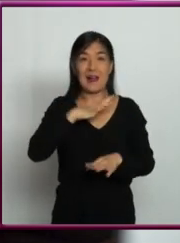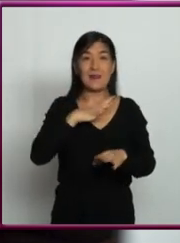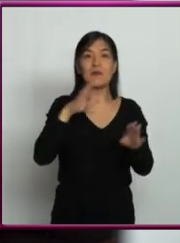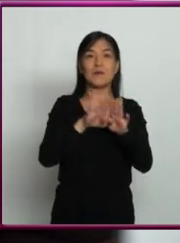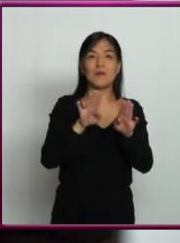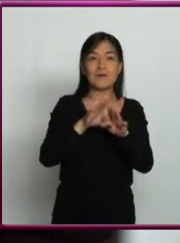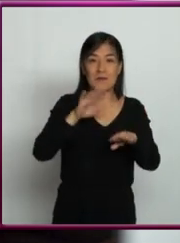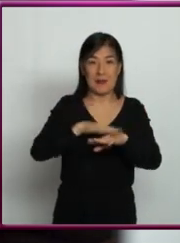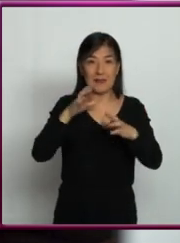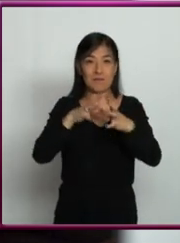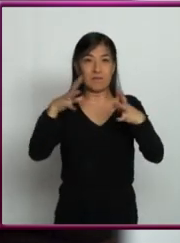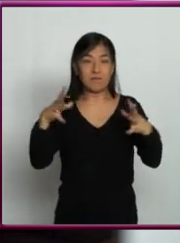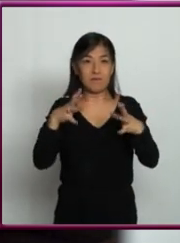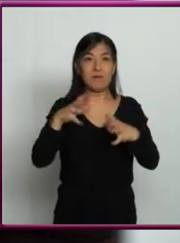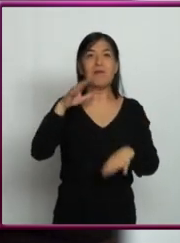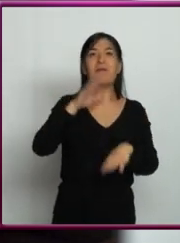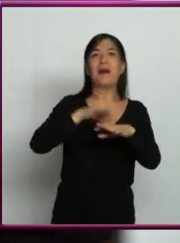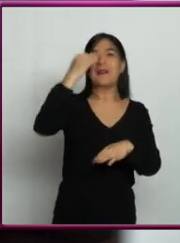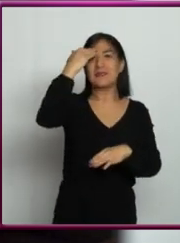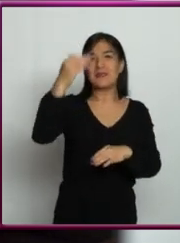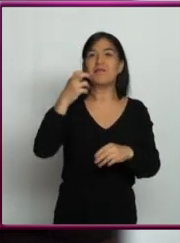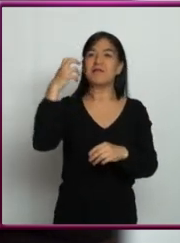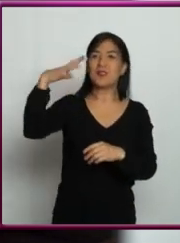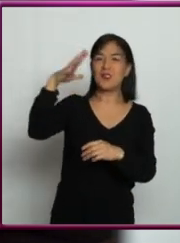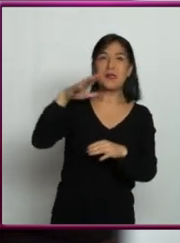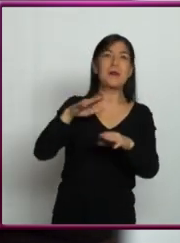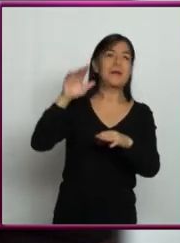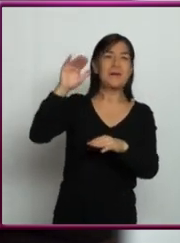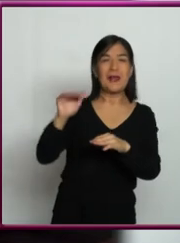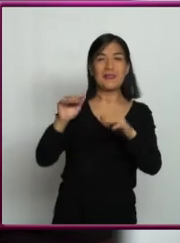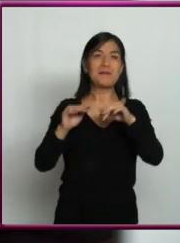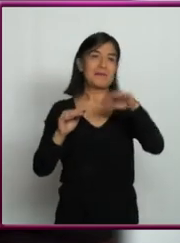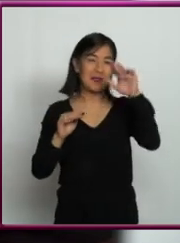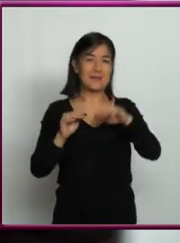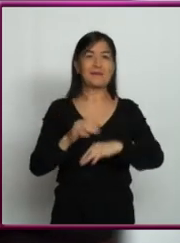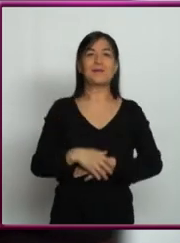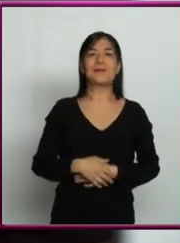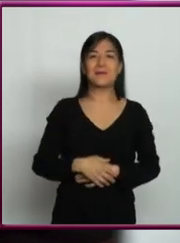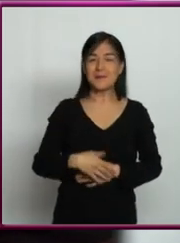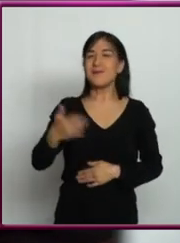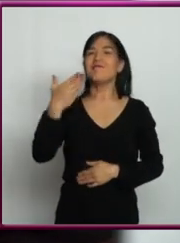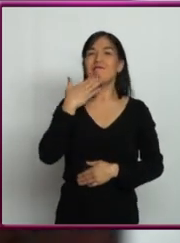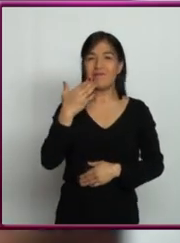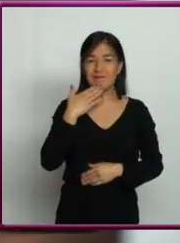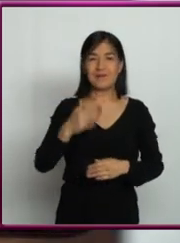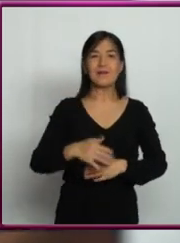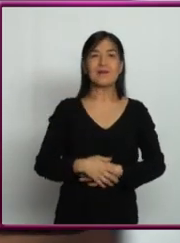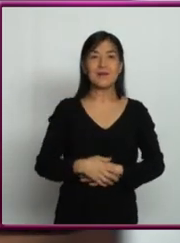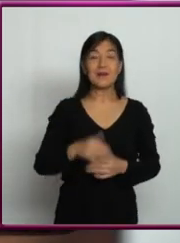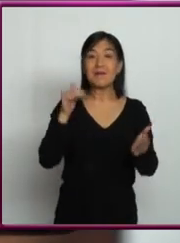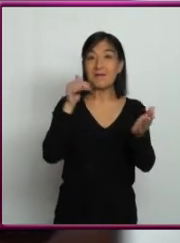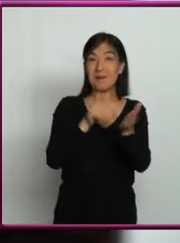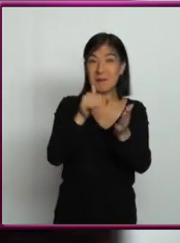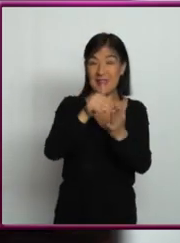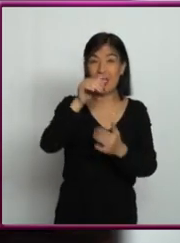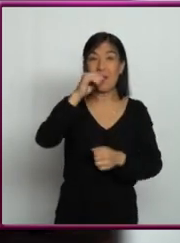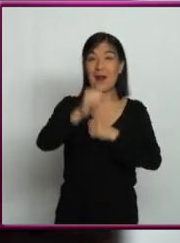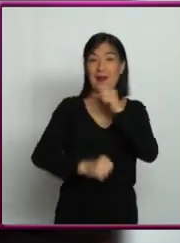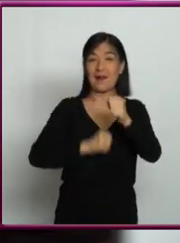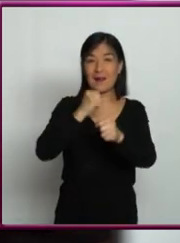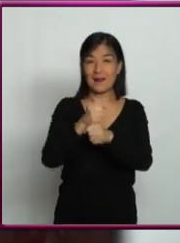masivas pueden vivir muchísimo más que el Sol todavía. Muy bien. Entonces, en millones de años,